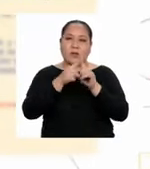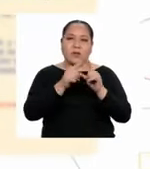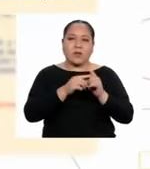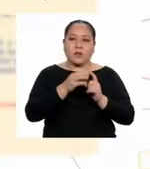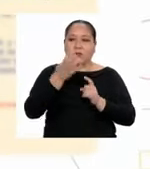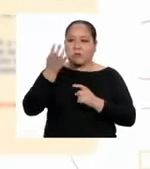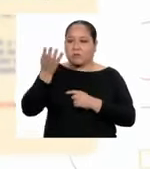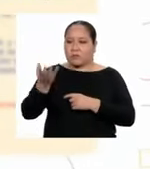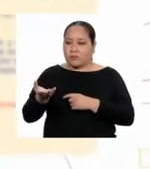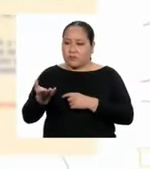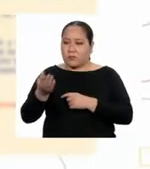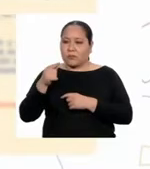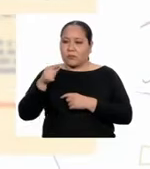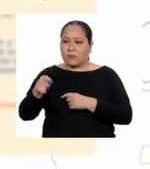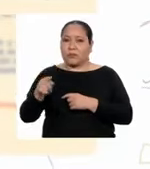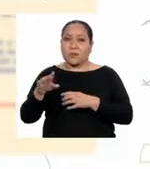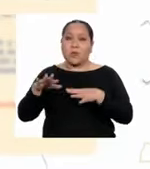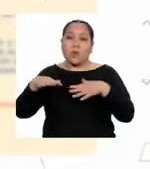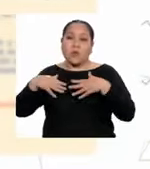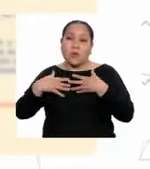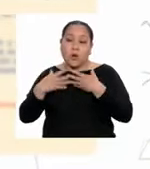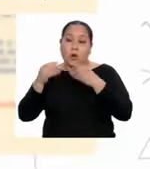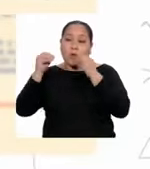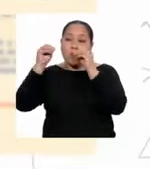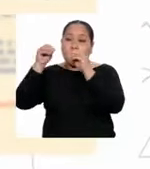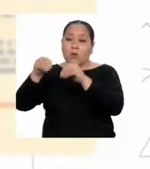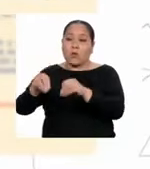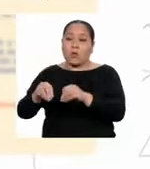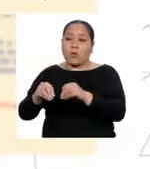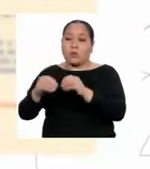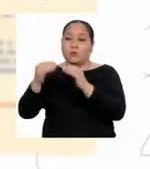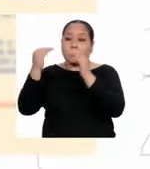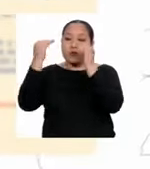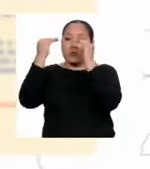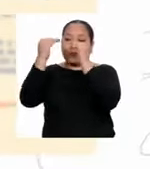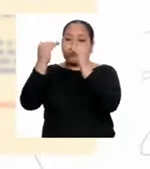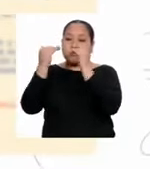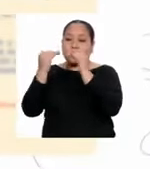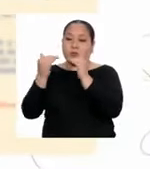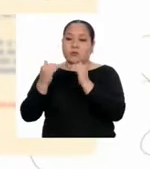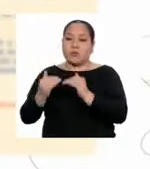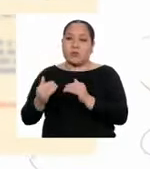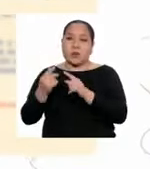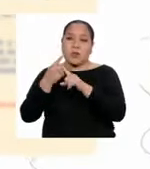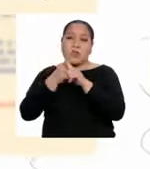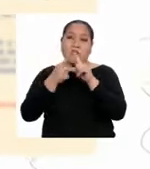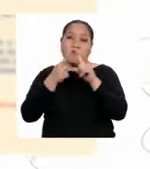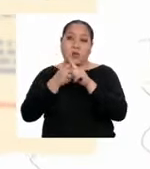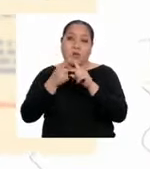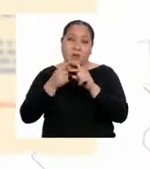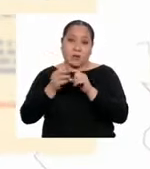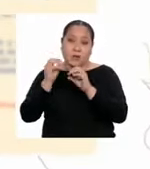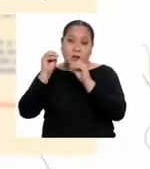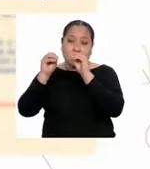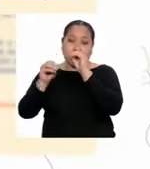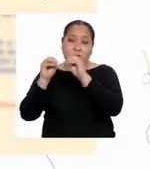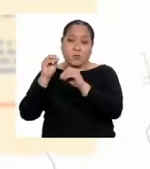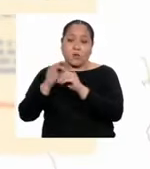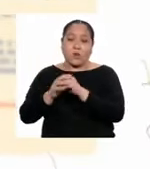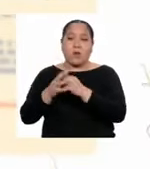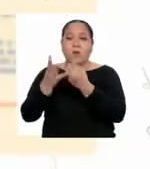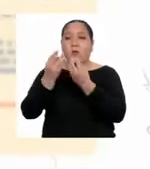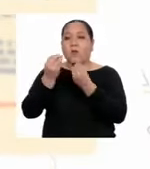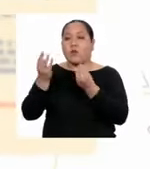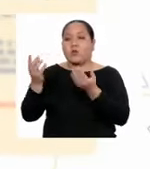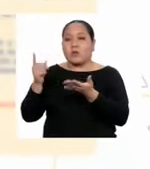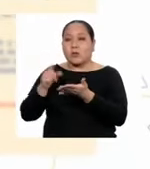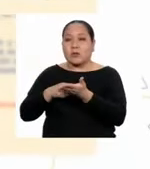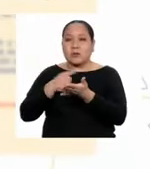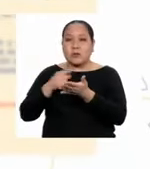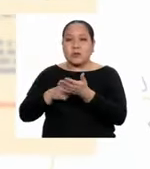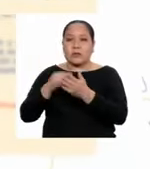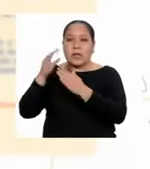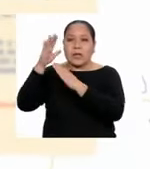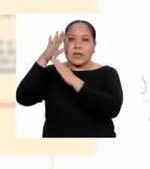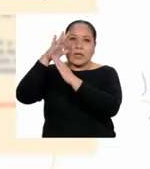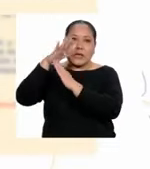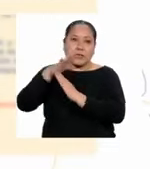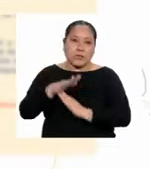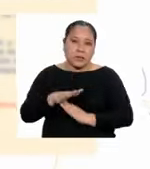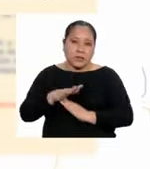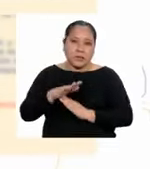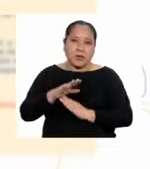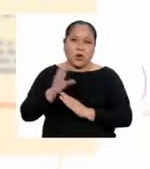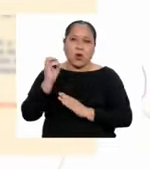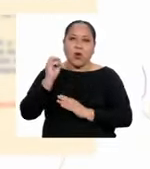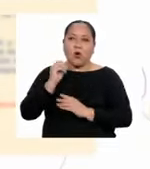un lado, se puede establecer una jerarquía de las diferencias que implica. En muchos casos, discriminación